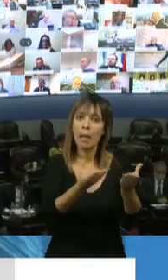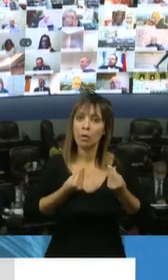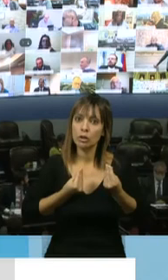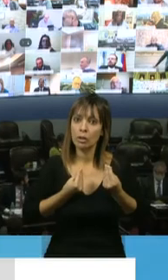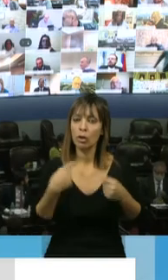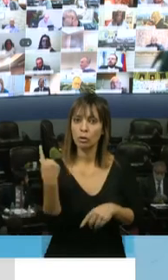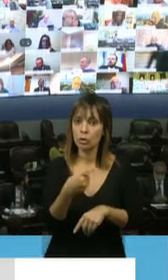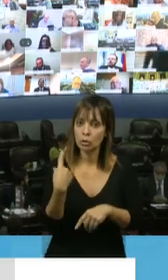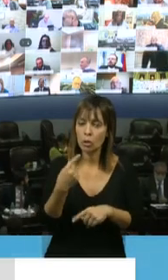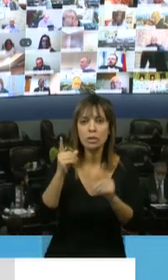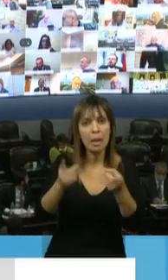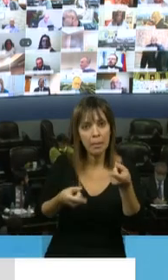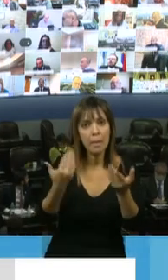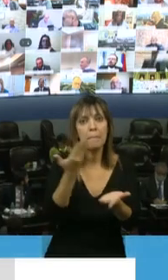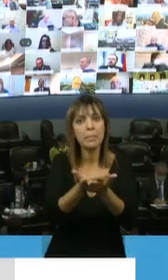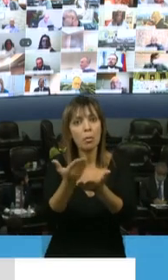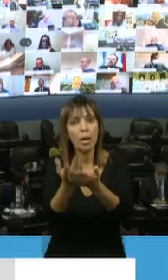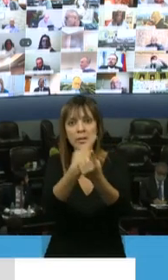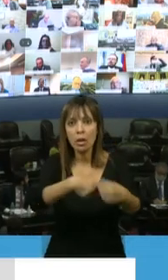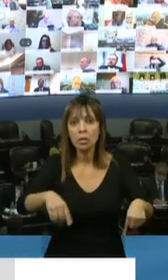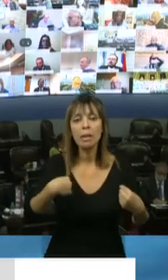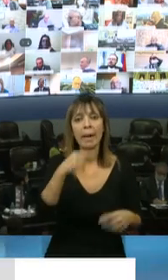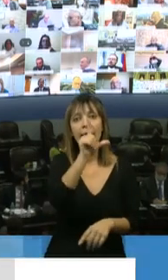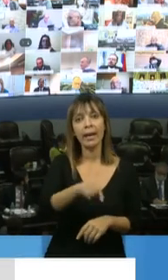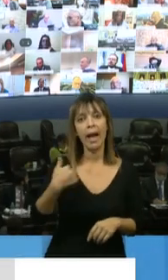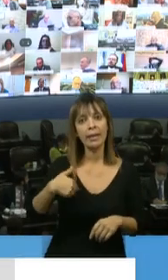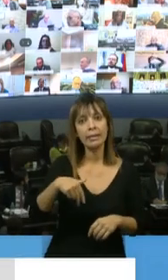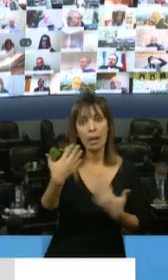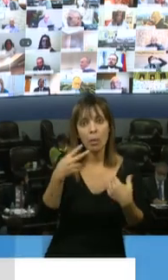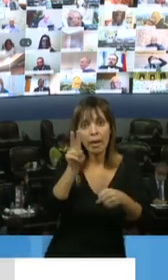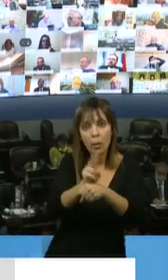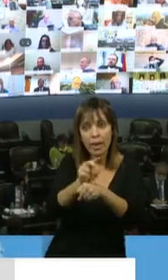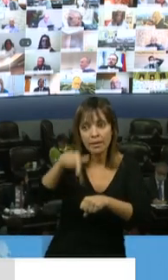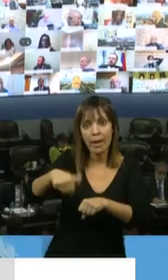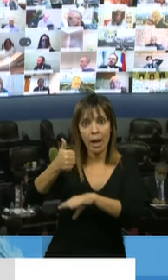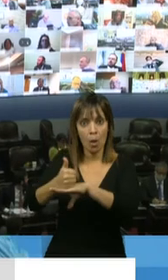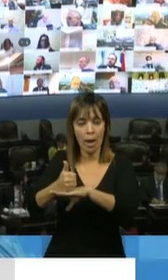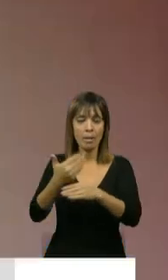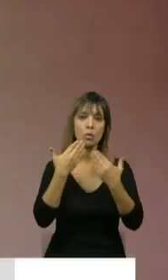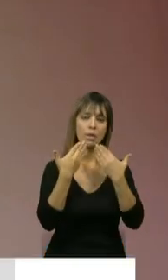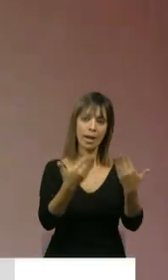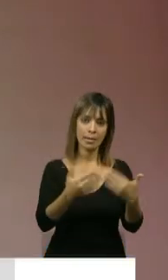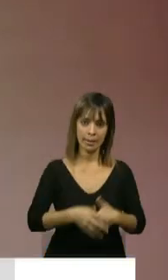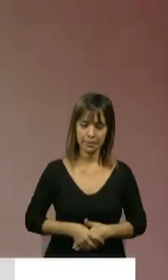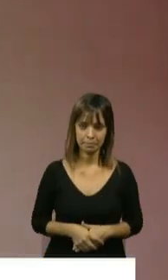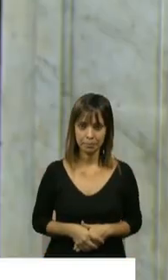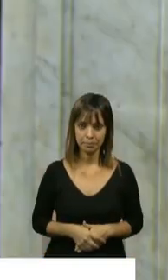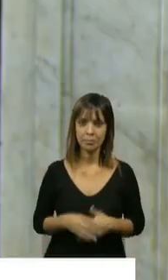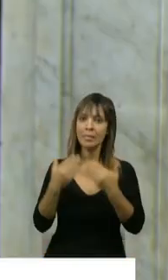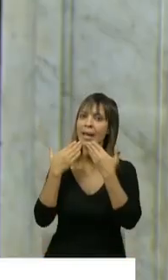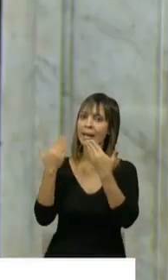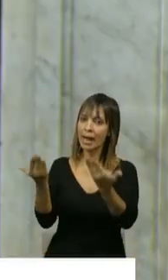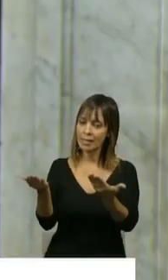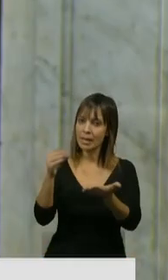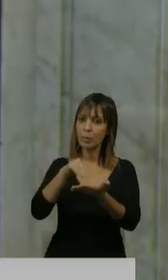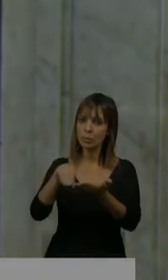otras iniciativas para que nuestro país sea protegido desde este lugar muchísimas gracias gracias gracias diputado